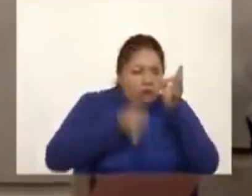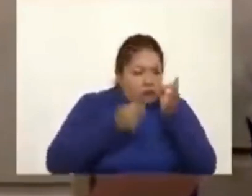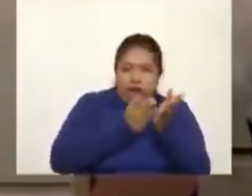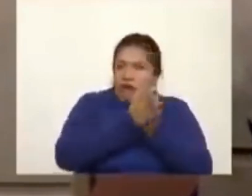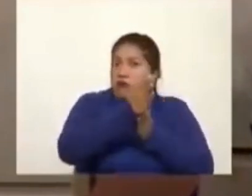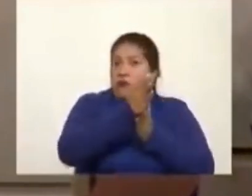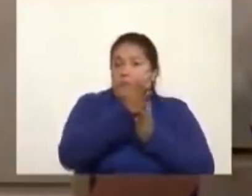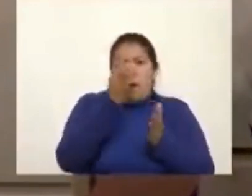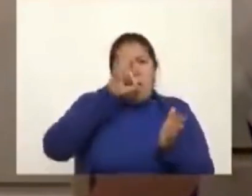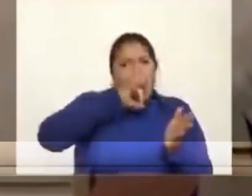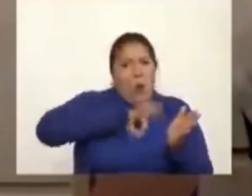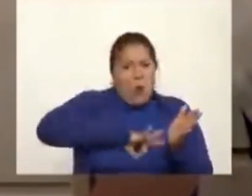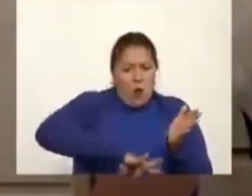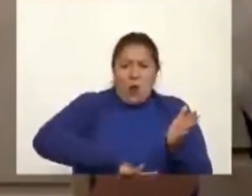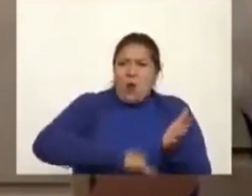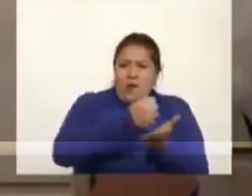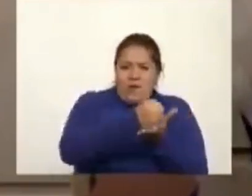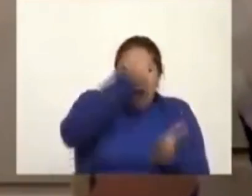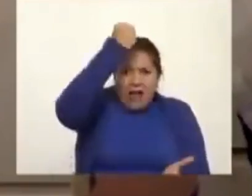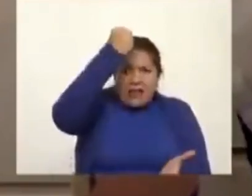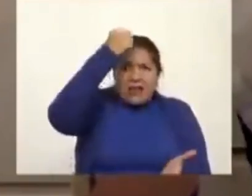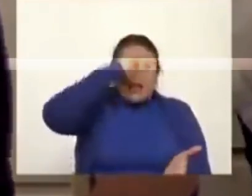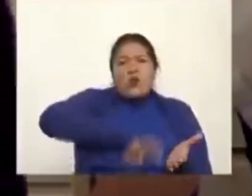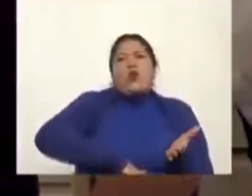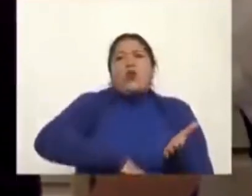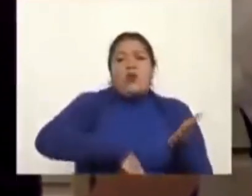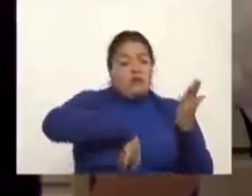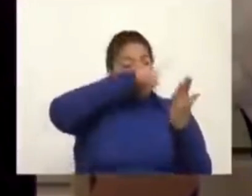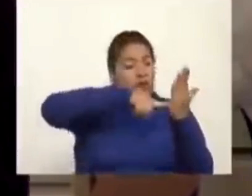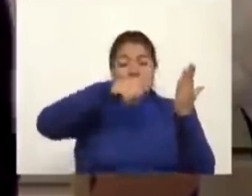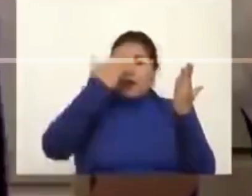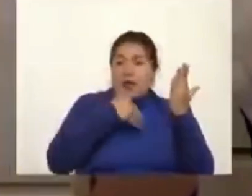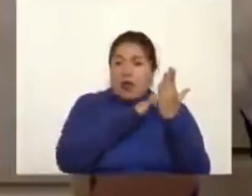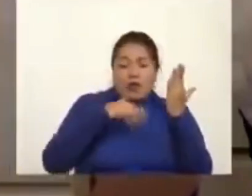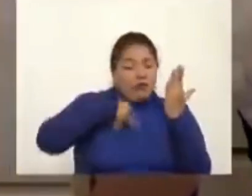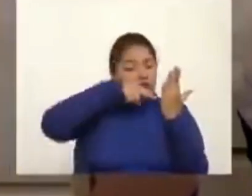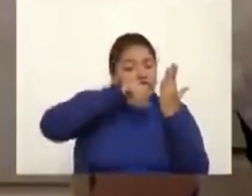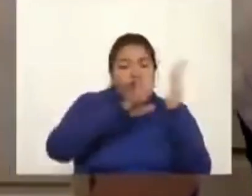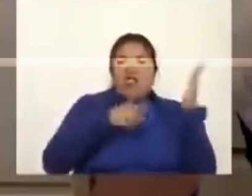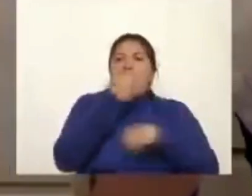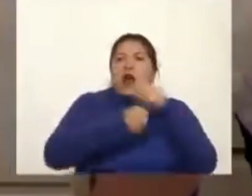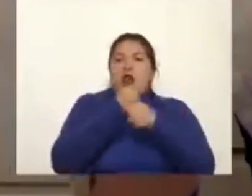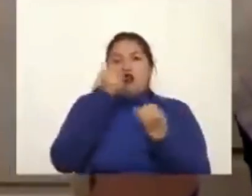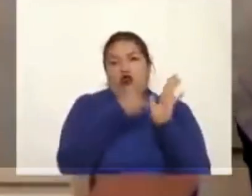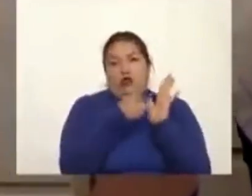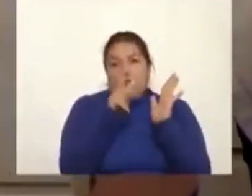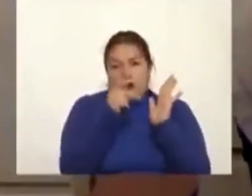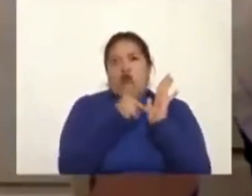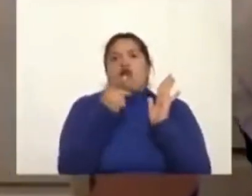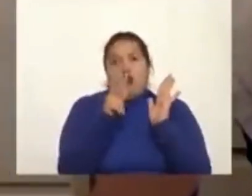enorme ganancia, ya firmada la adjudicación, y que se realiza en el año 2012.